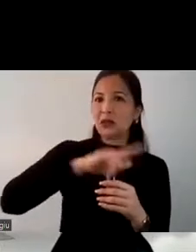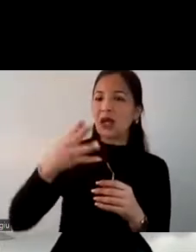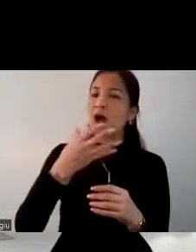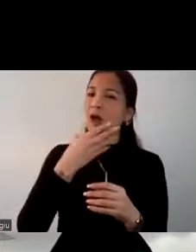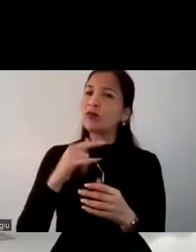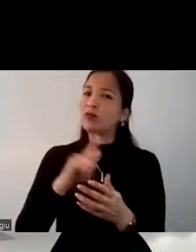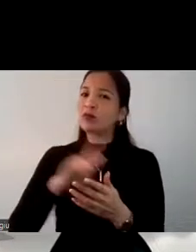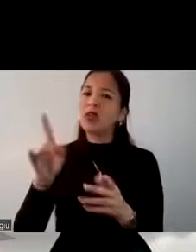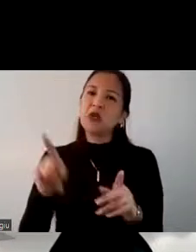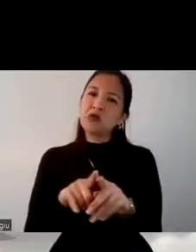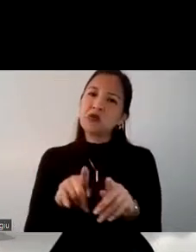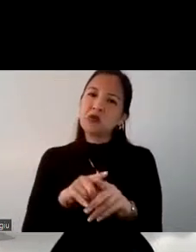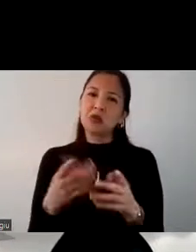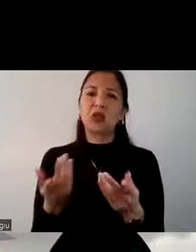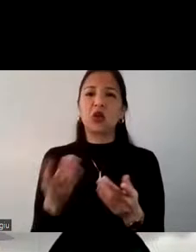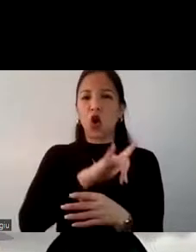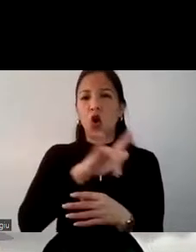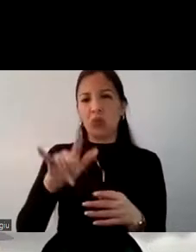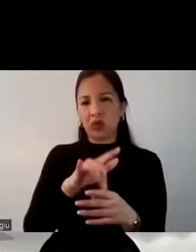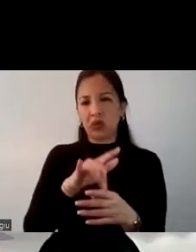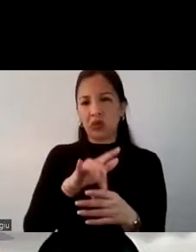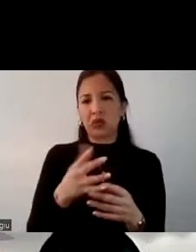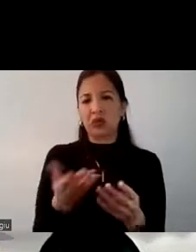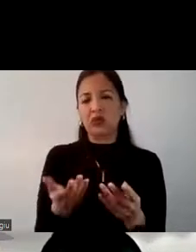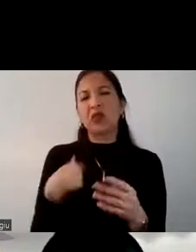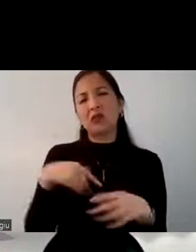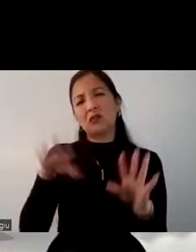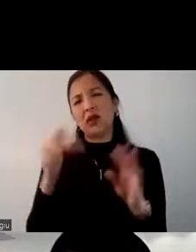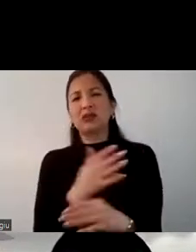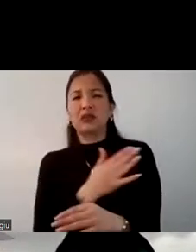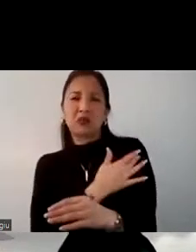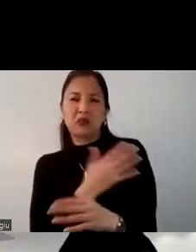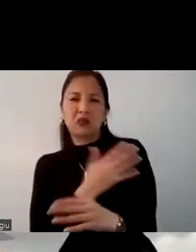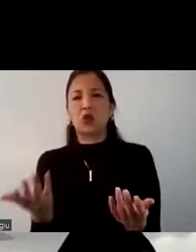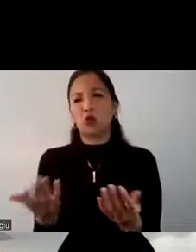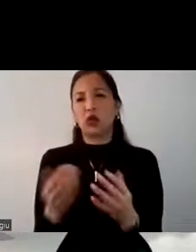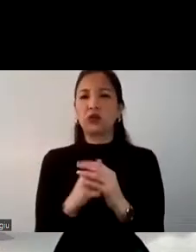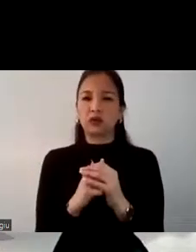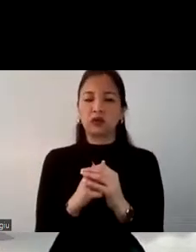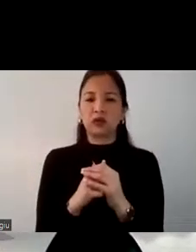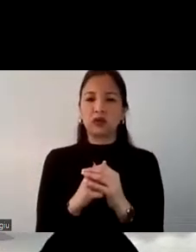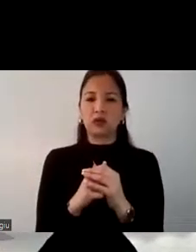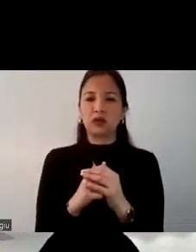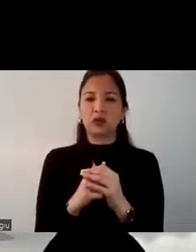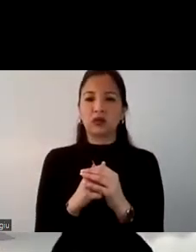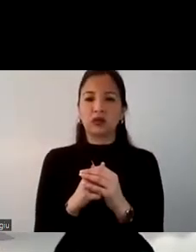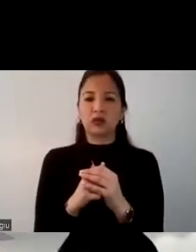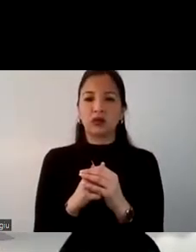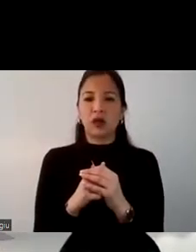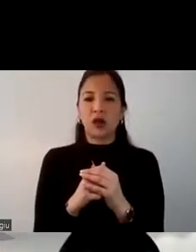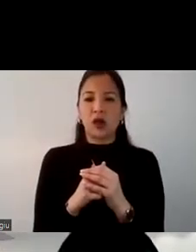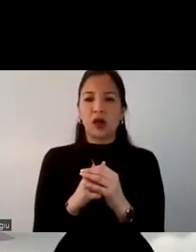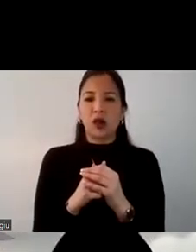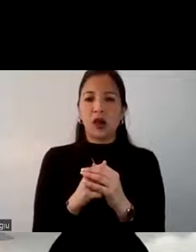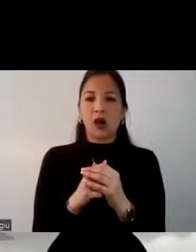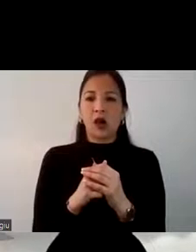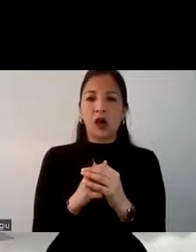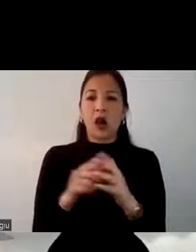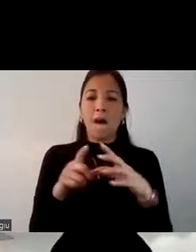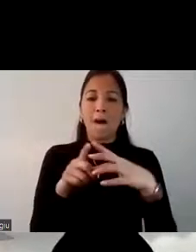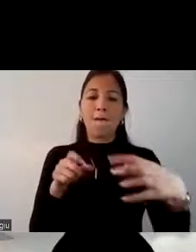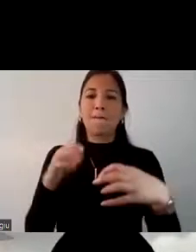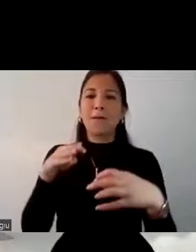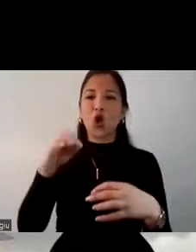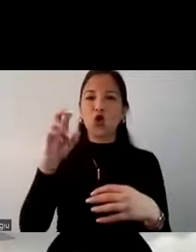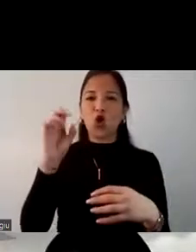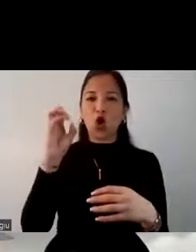pesar de las condiciones de COVID, debido a que ya hay más seguridad con lo que es la vacunación, con lo que es los protocolos.